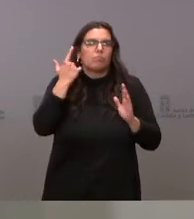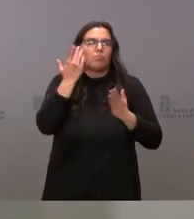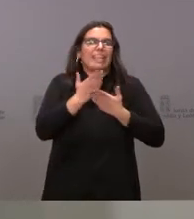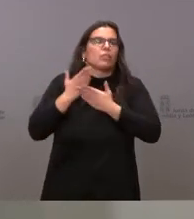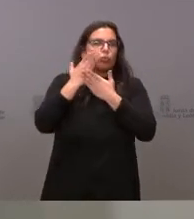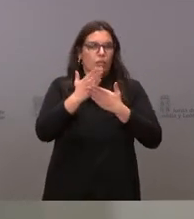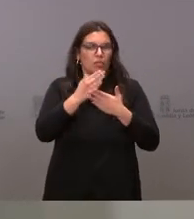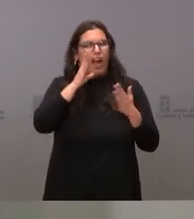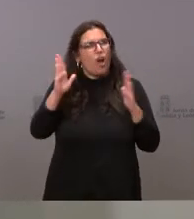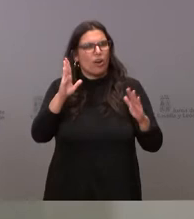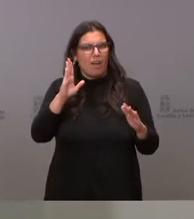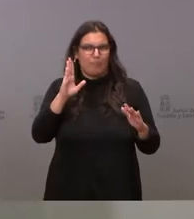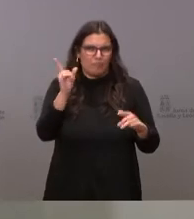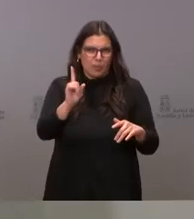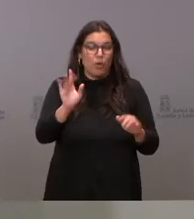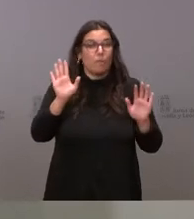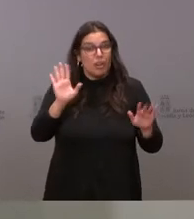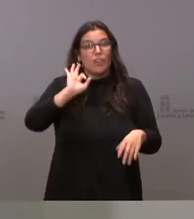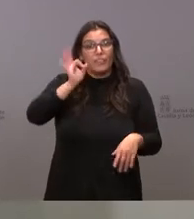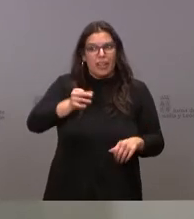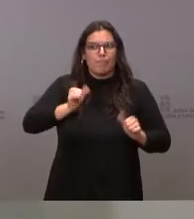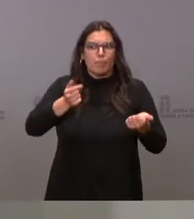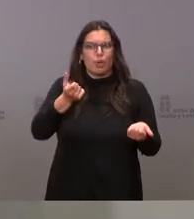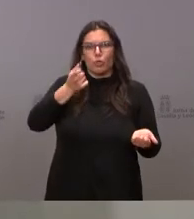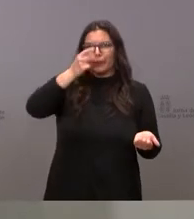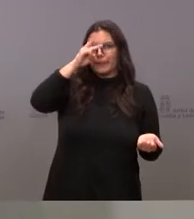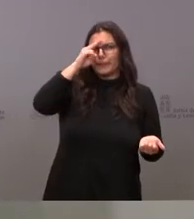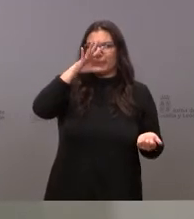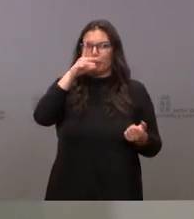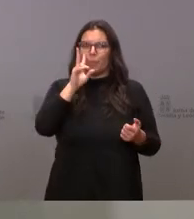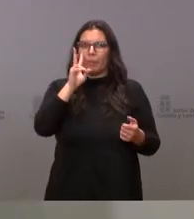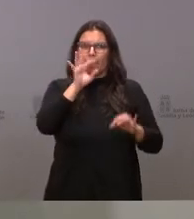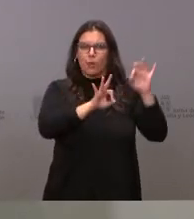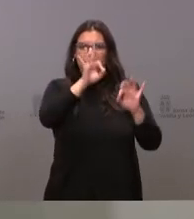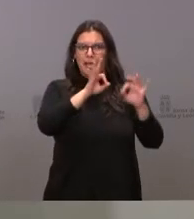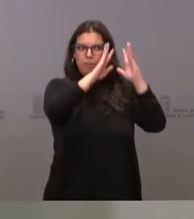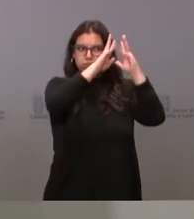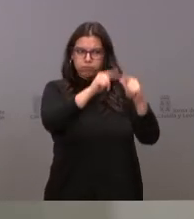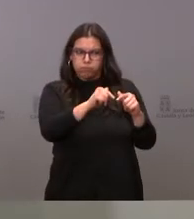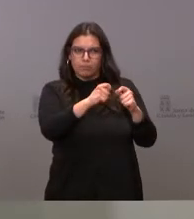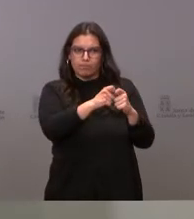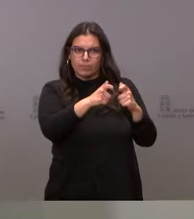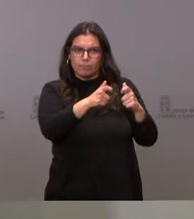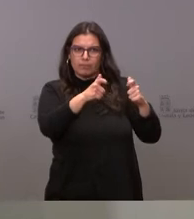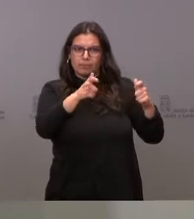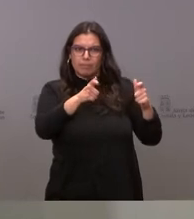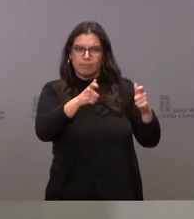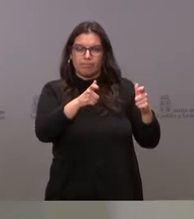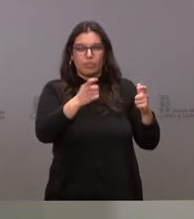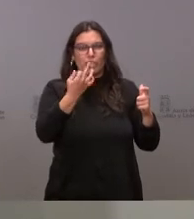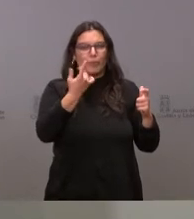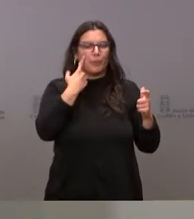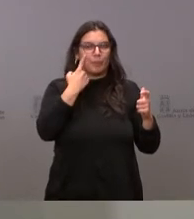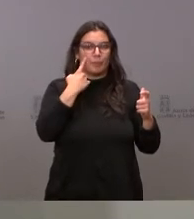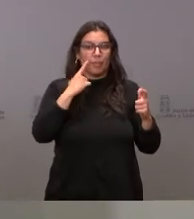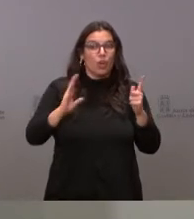este el momento, pero sí que es verdad que empieza a preocuparnos la subida de la incidencia y que tenemos que estar muy atentos a esto. Tenemos que